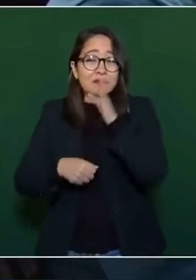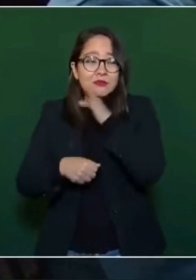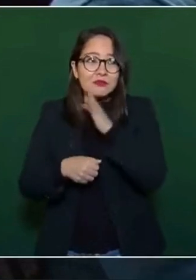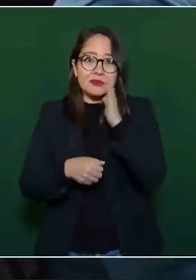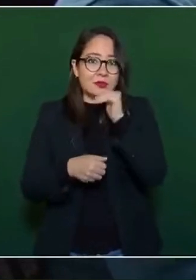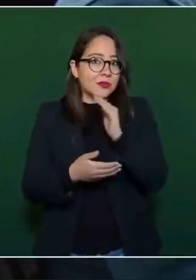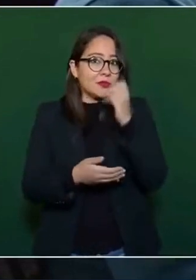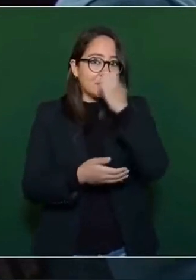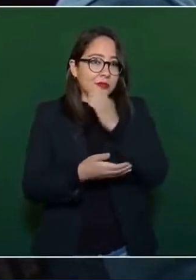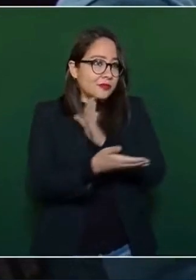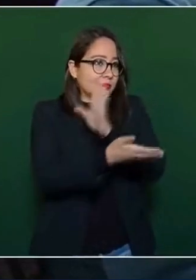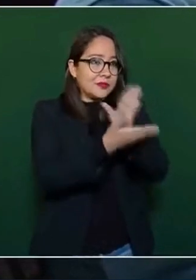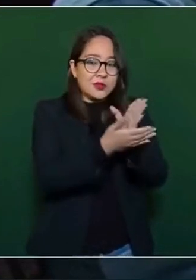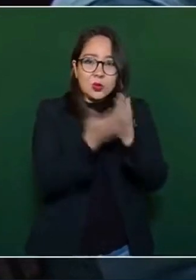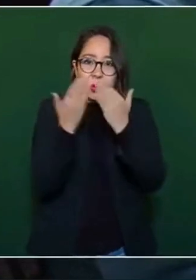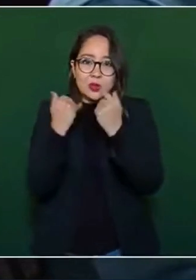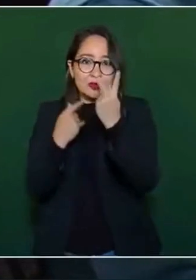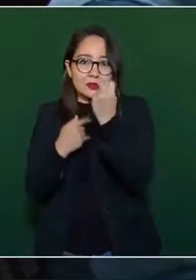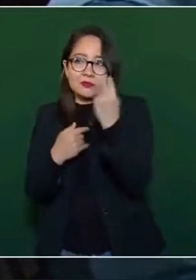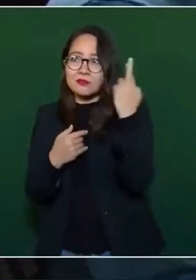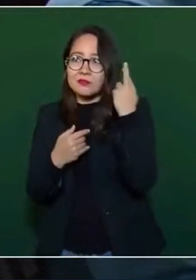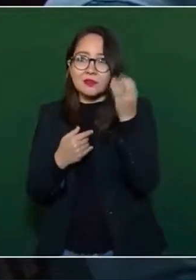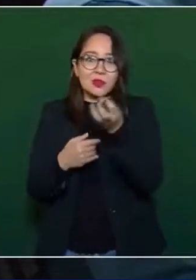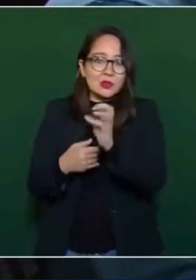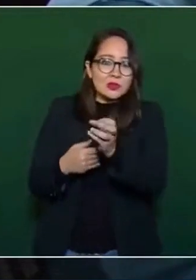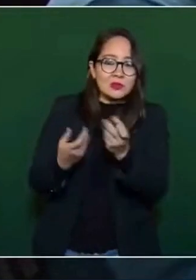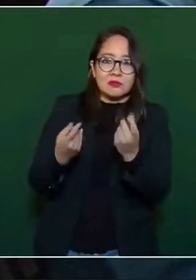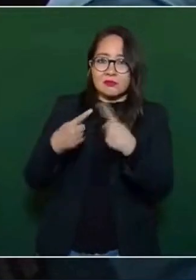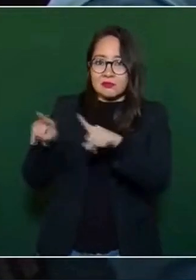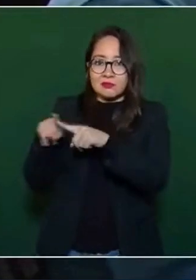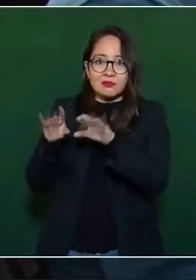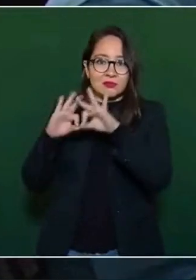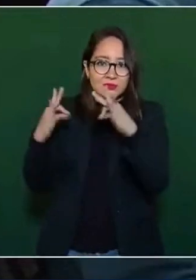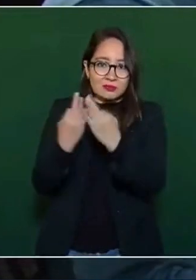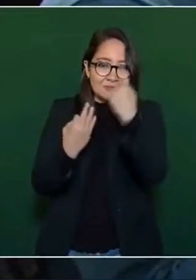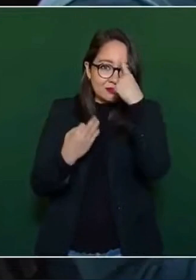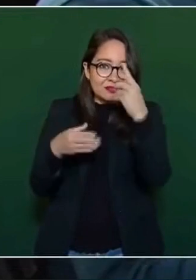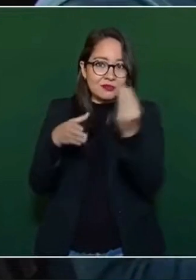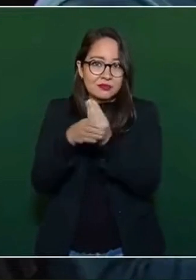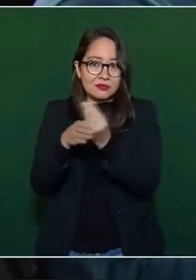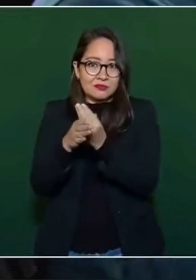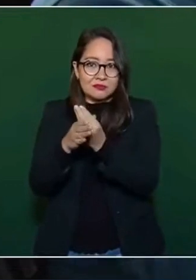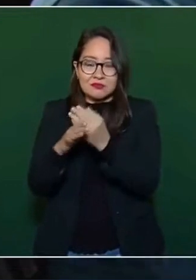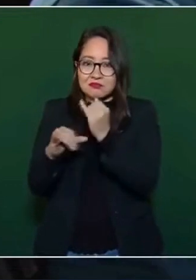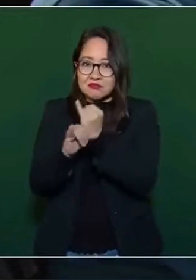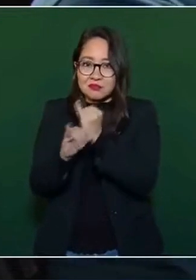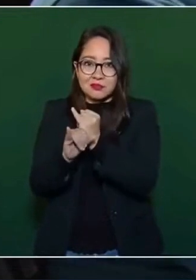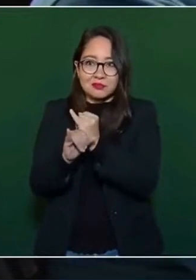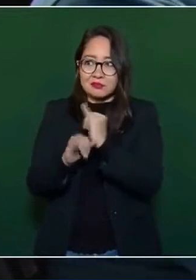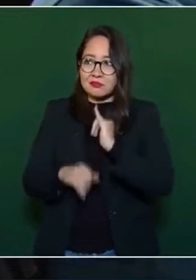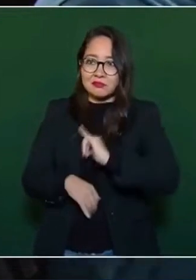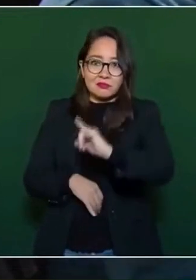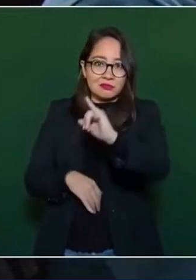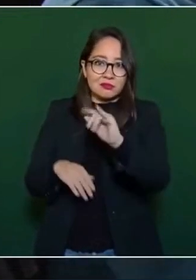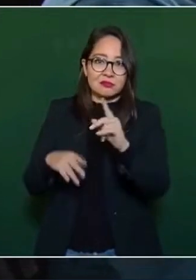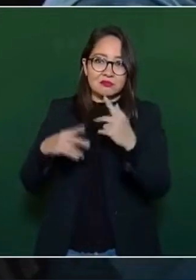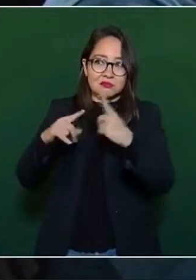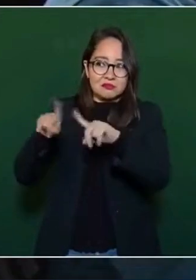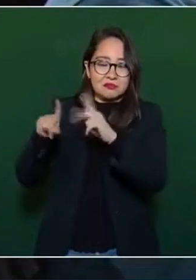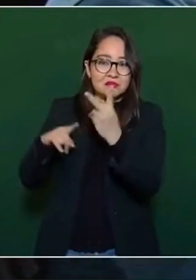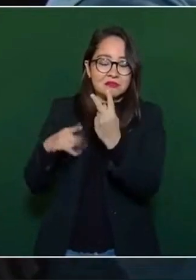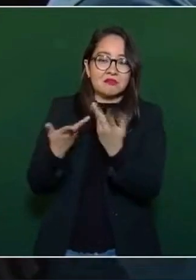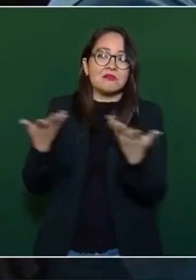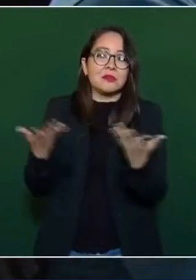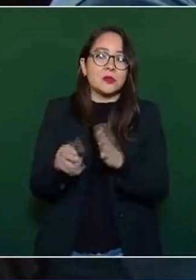tampoco tienen una televisión, un radio o manera de tomar clases en línea, a distancia? ¿Qué